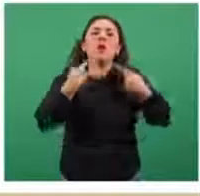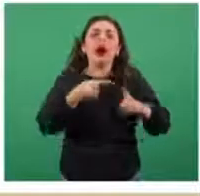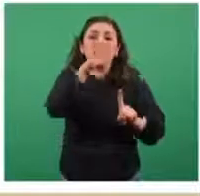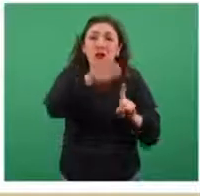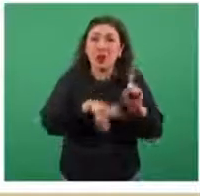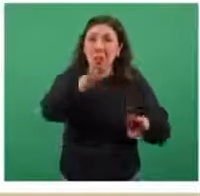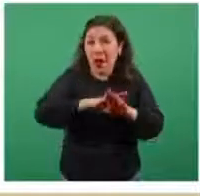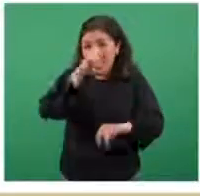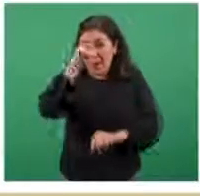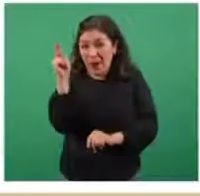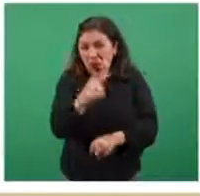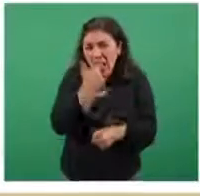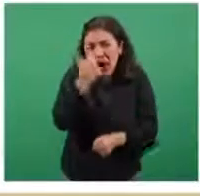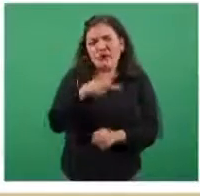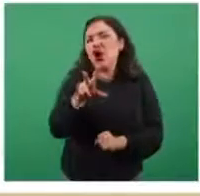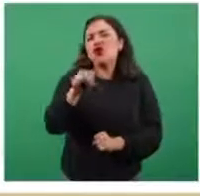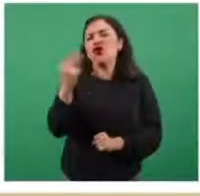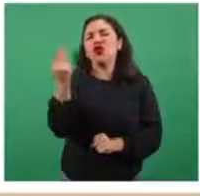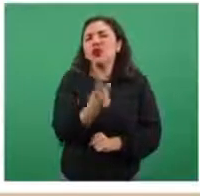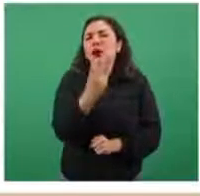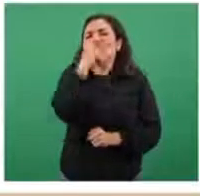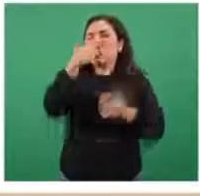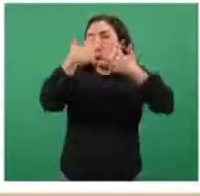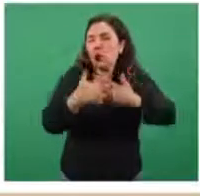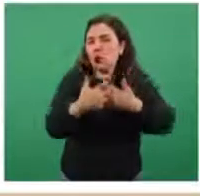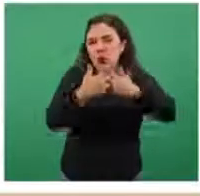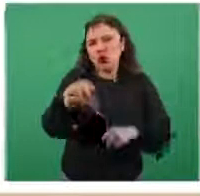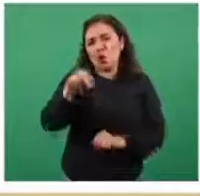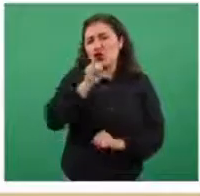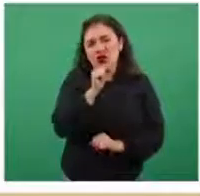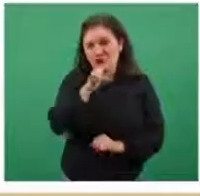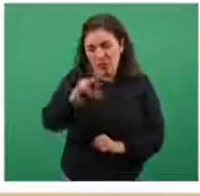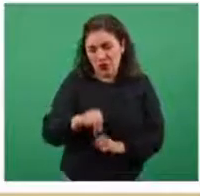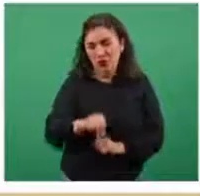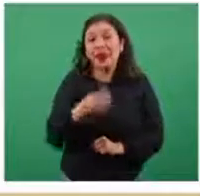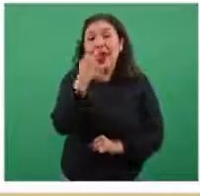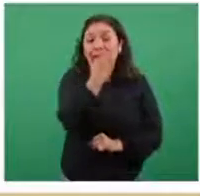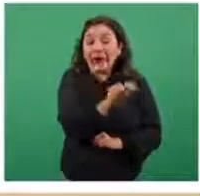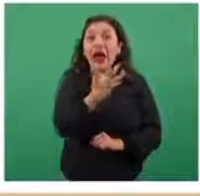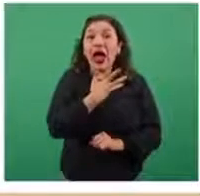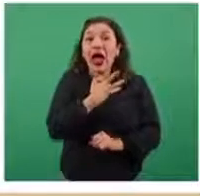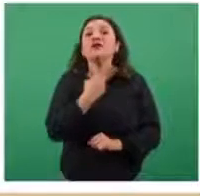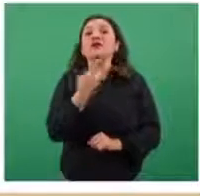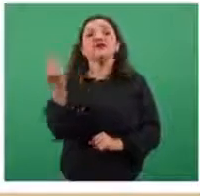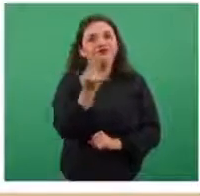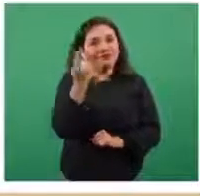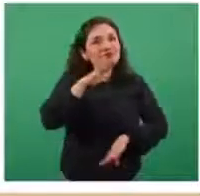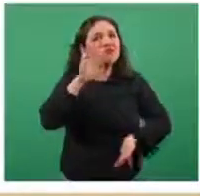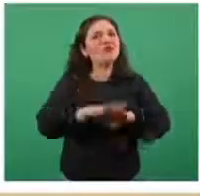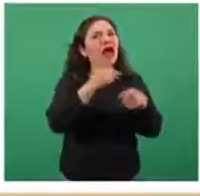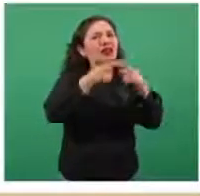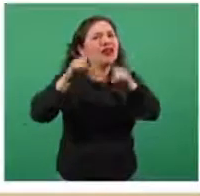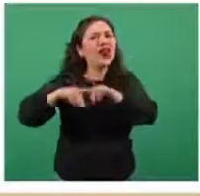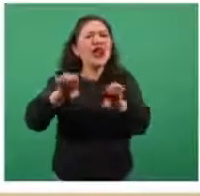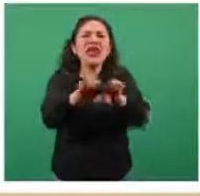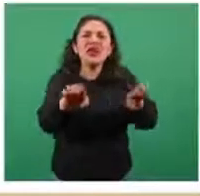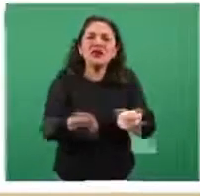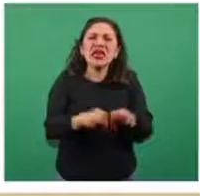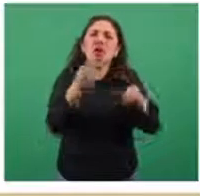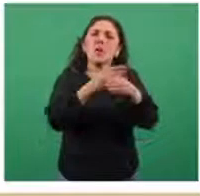críticamente enfermo, es decir, sin ventilador. Para estas camas se requiere evidentemente toda una serie de equipo